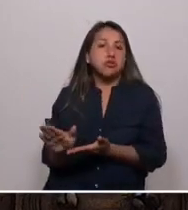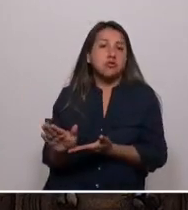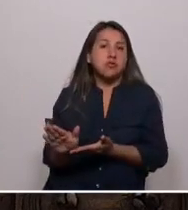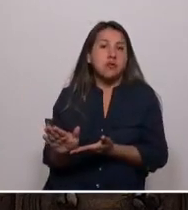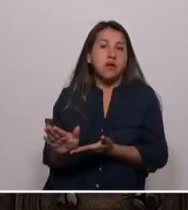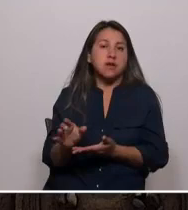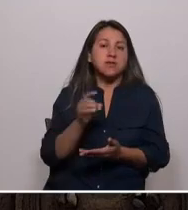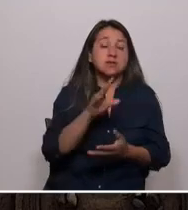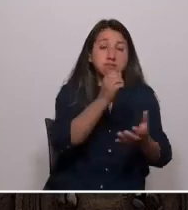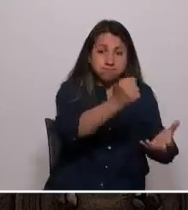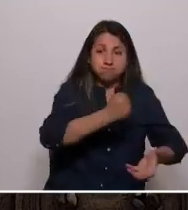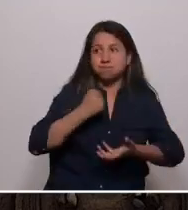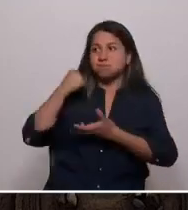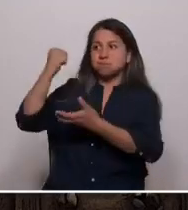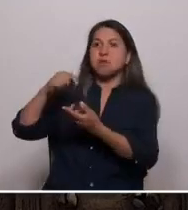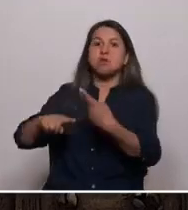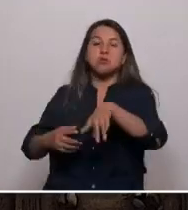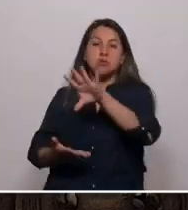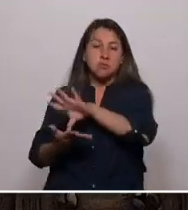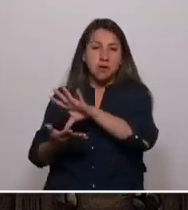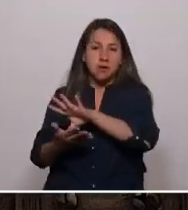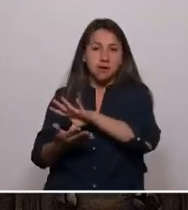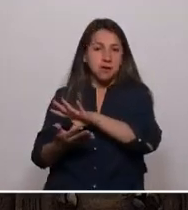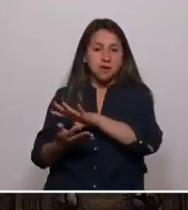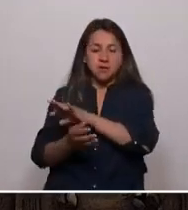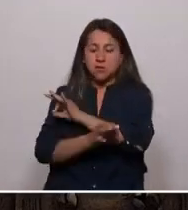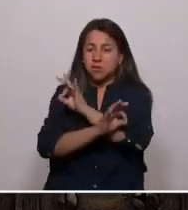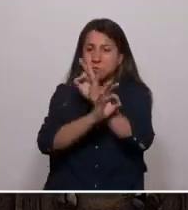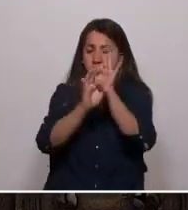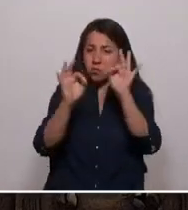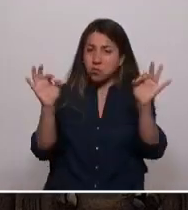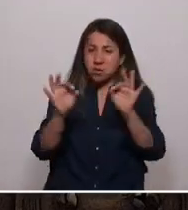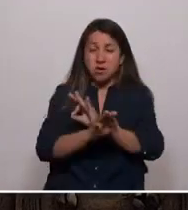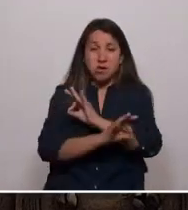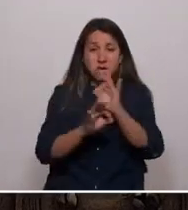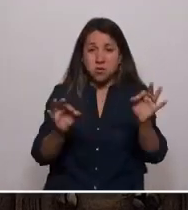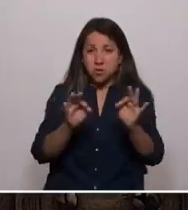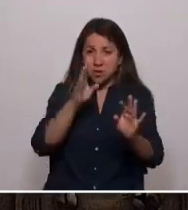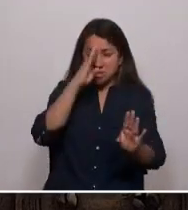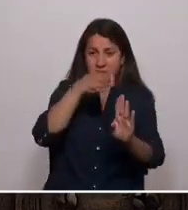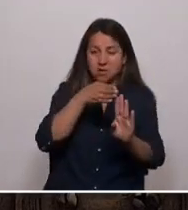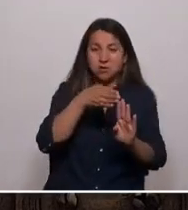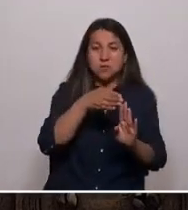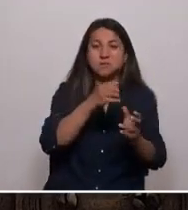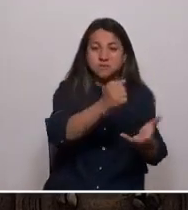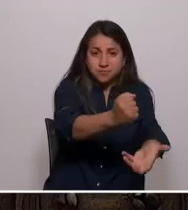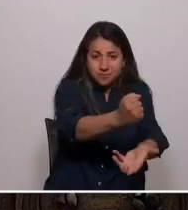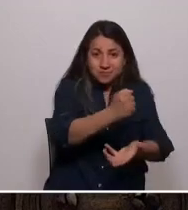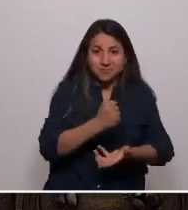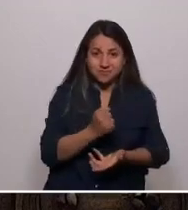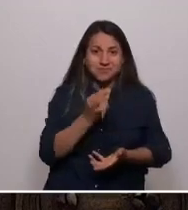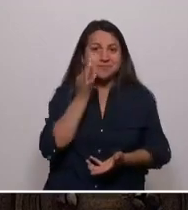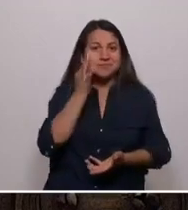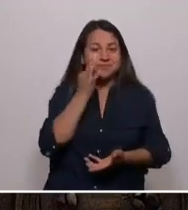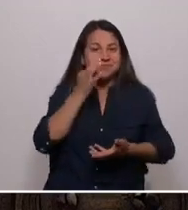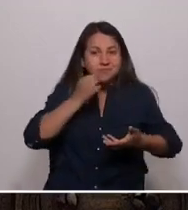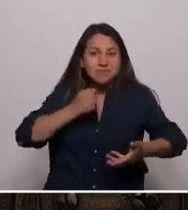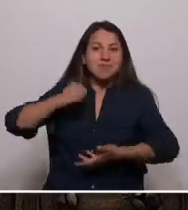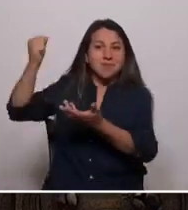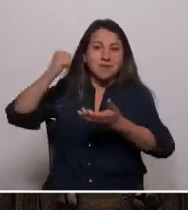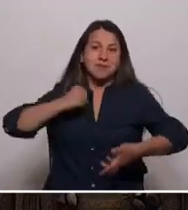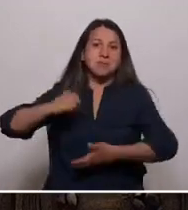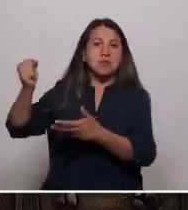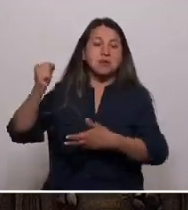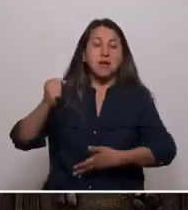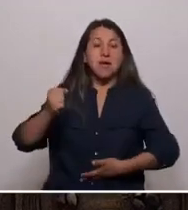actividades económicas que allí se desarrollan, pero nunca que nos quede un beneficio directo de la riqueza que día a día se exporta en barco desde nuestros